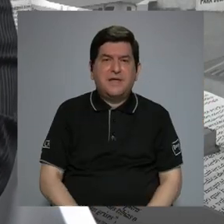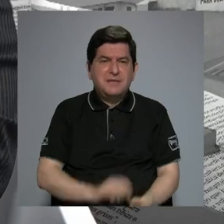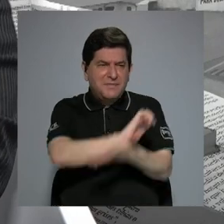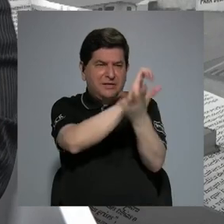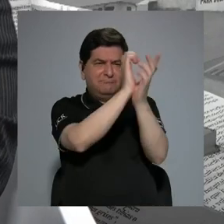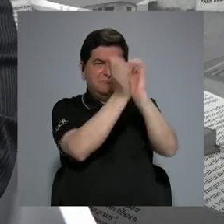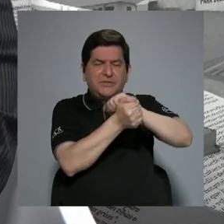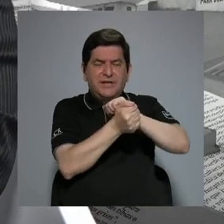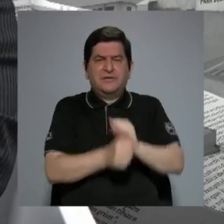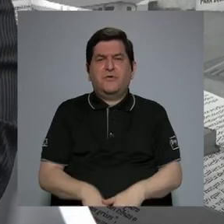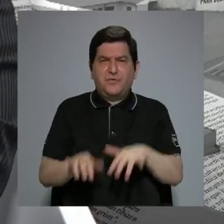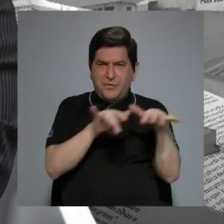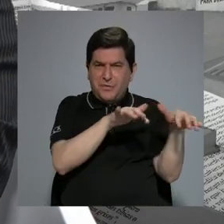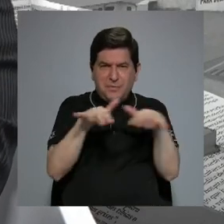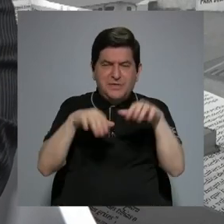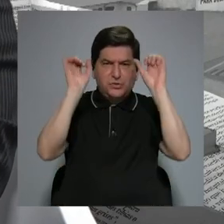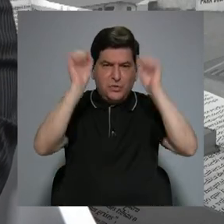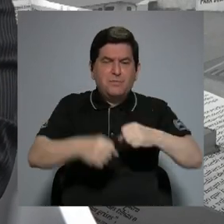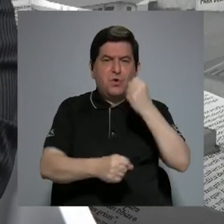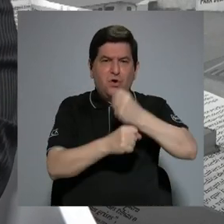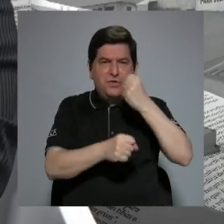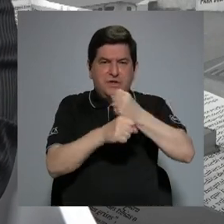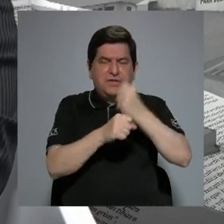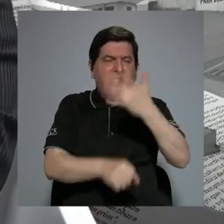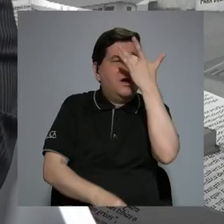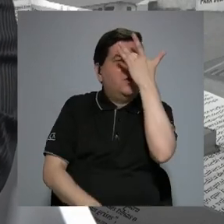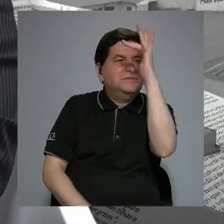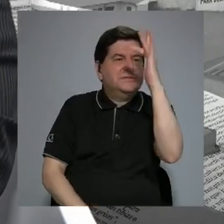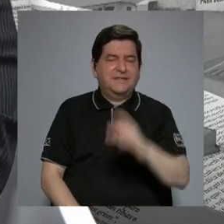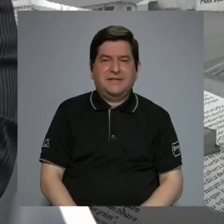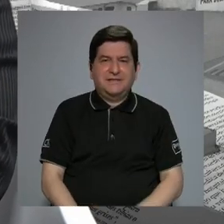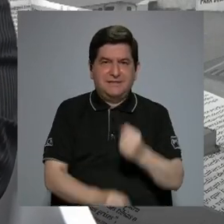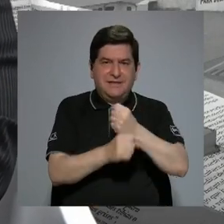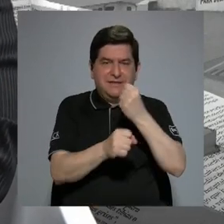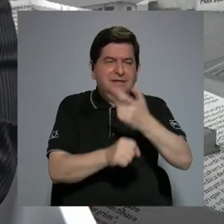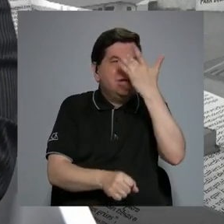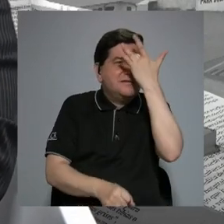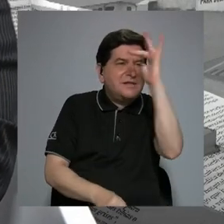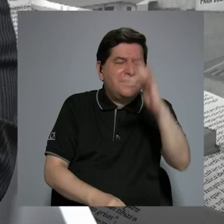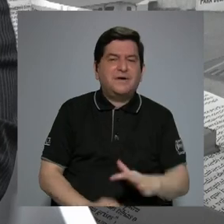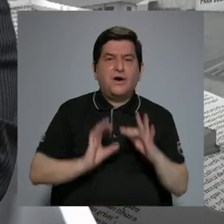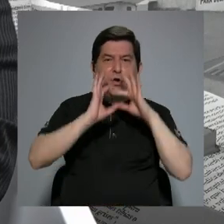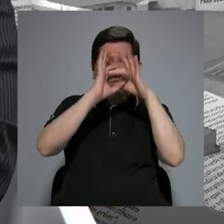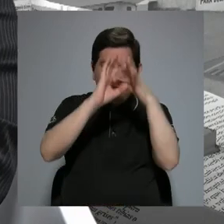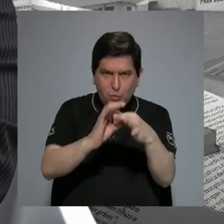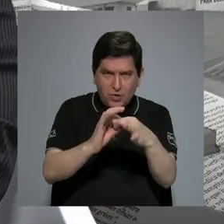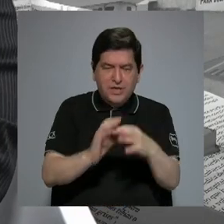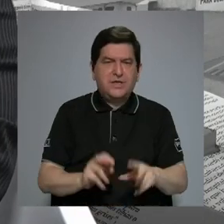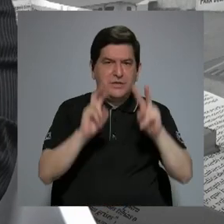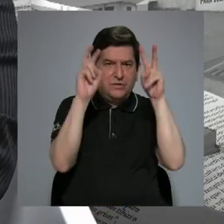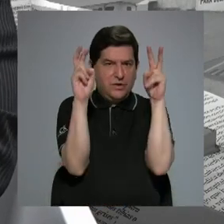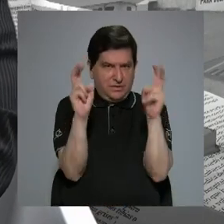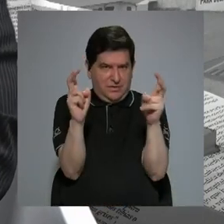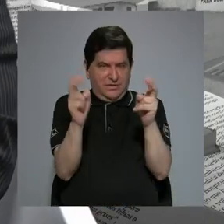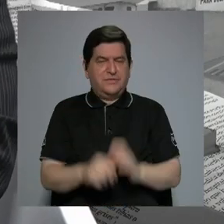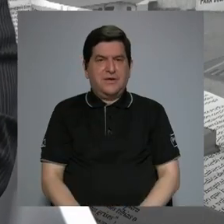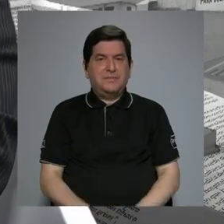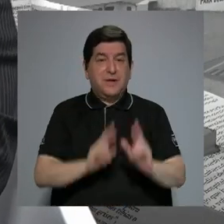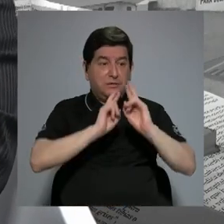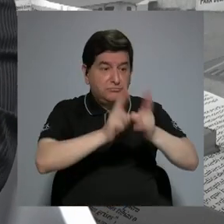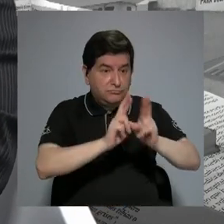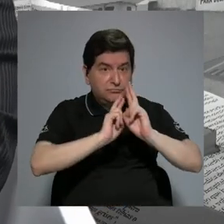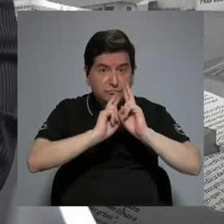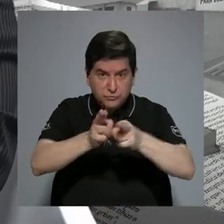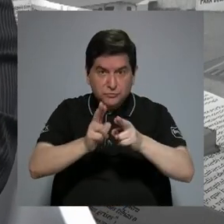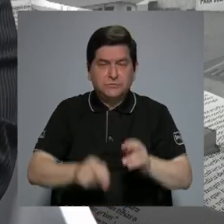transformación digital para poder hacer un trabajo inteligente. Trabajo inteligente que esté asociado con un tema de resultados,